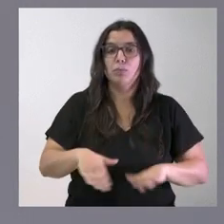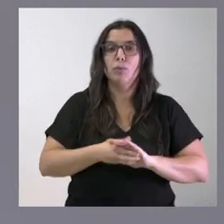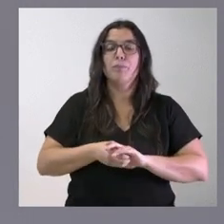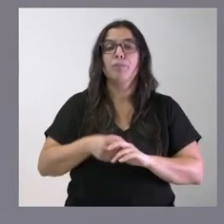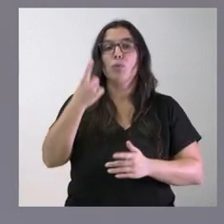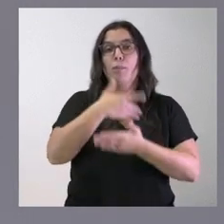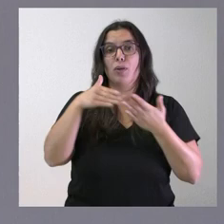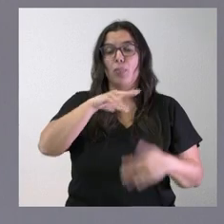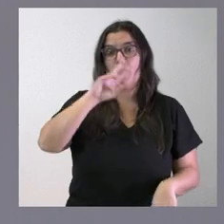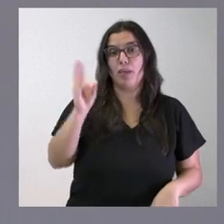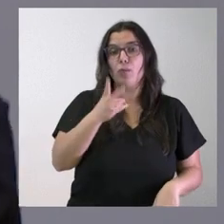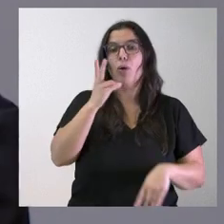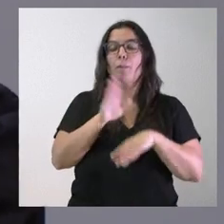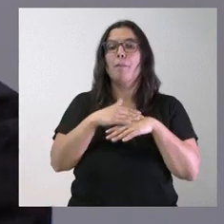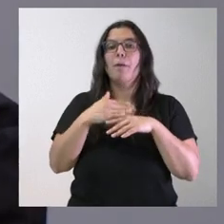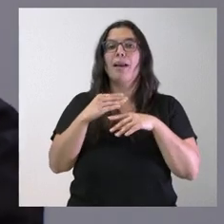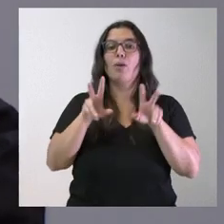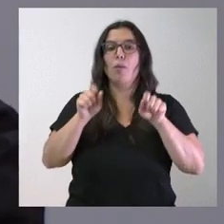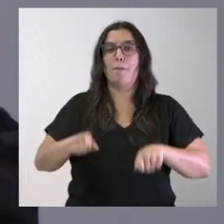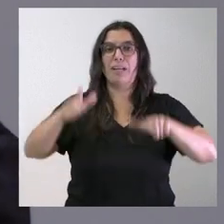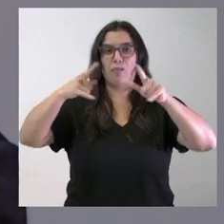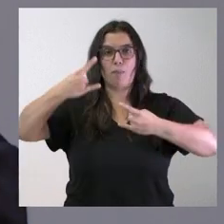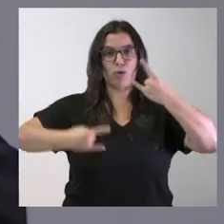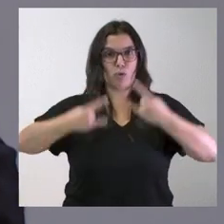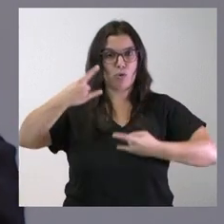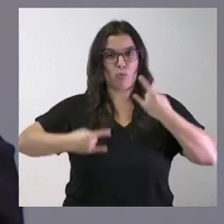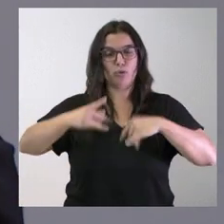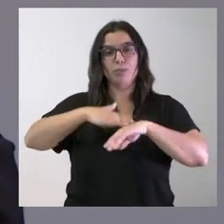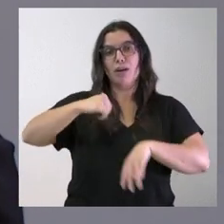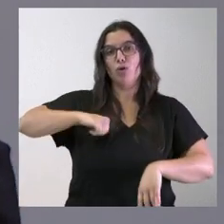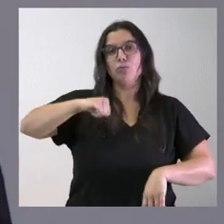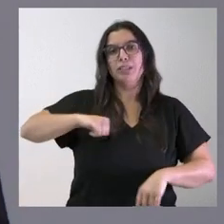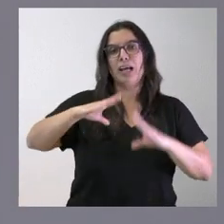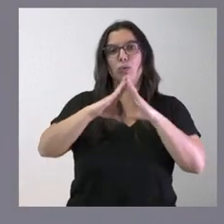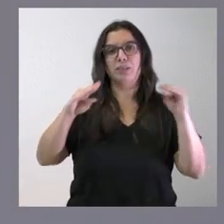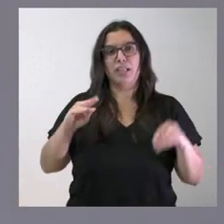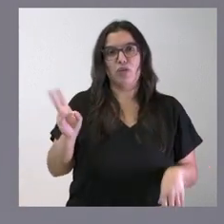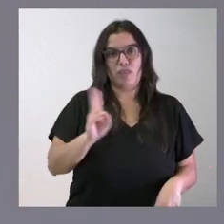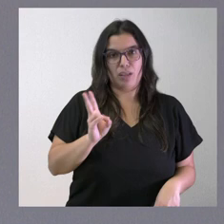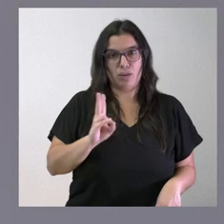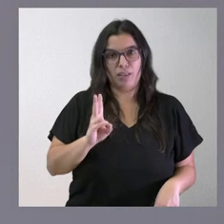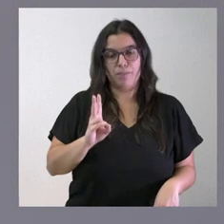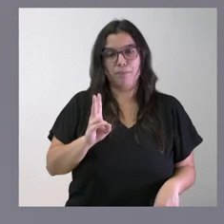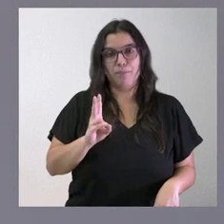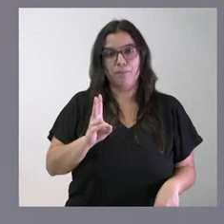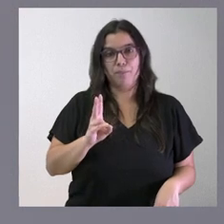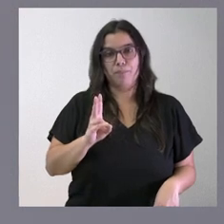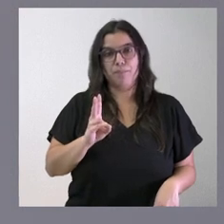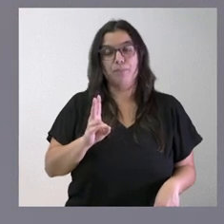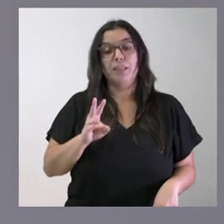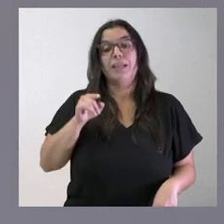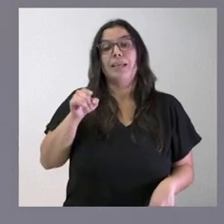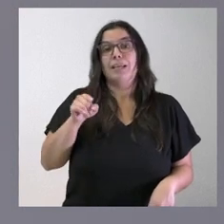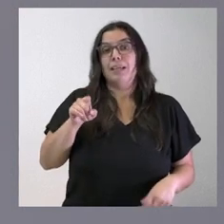millón de euros para una nueva plataforma robótica para el Hospital Universitario de Valladolid. Este volumen, esta